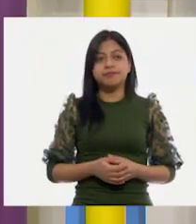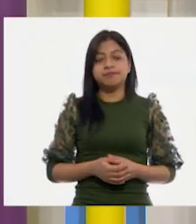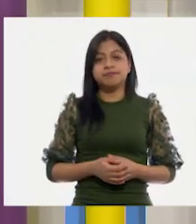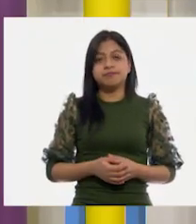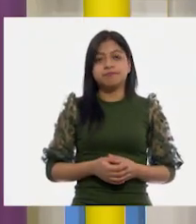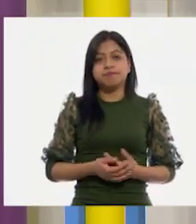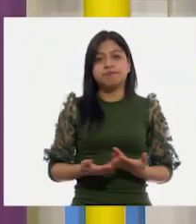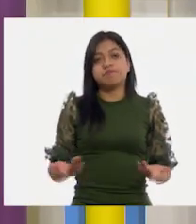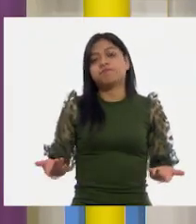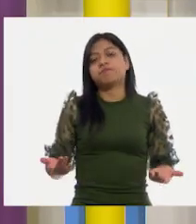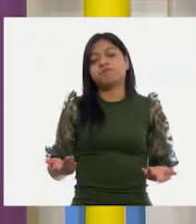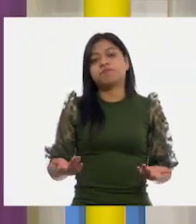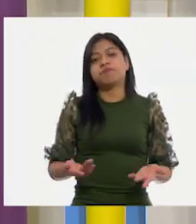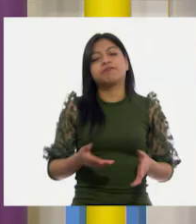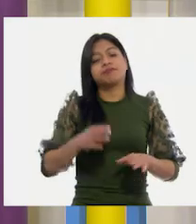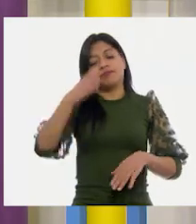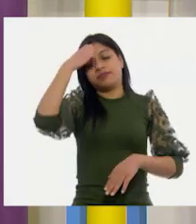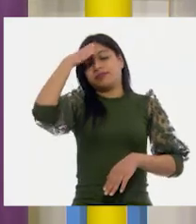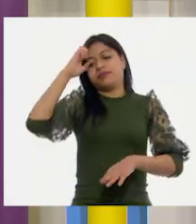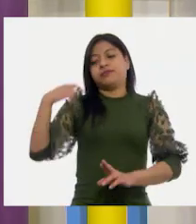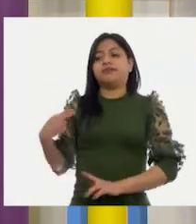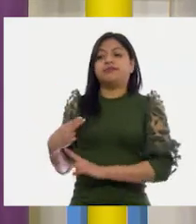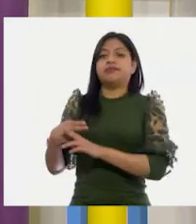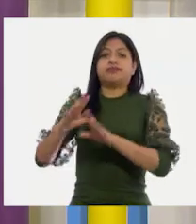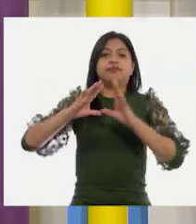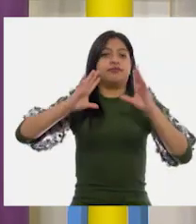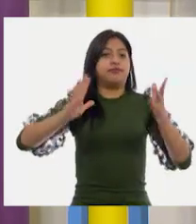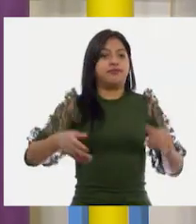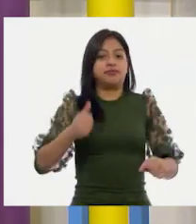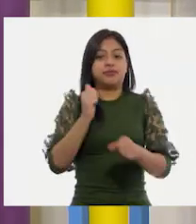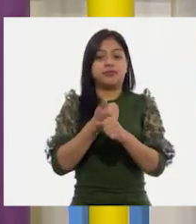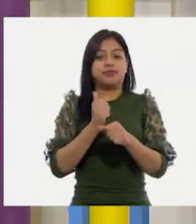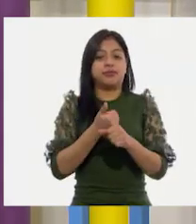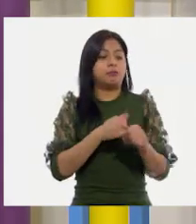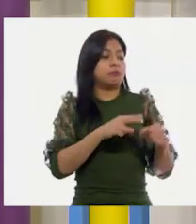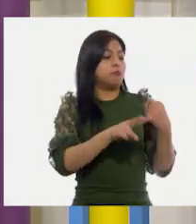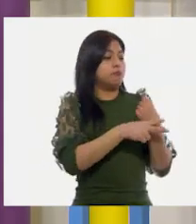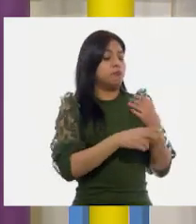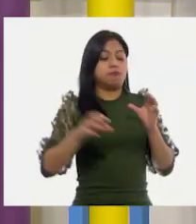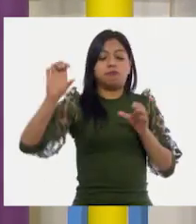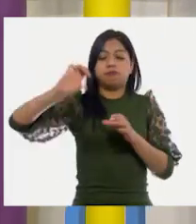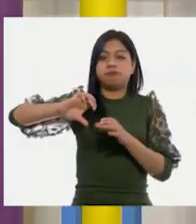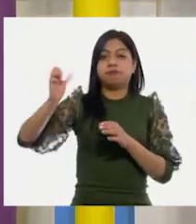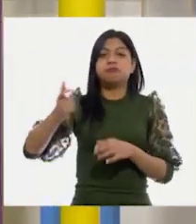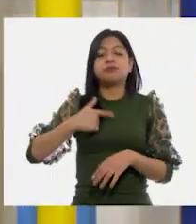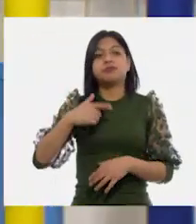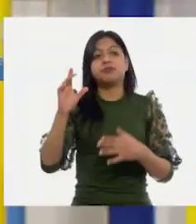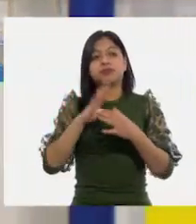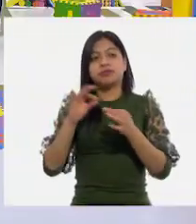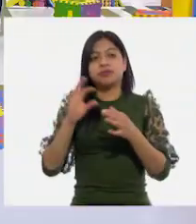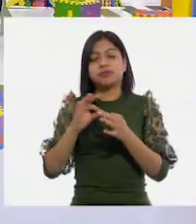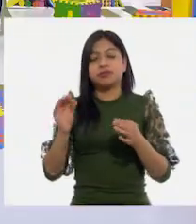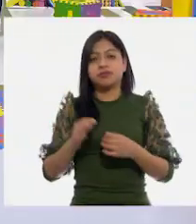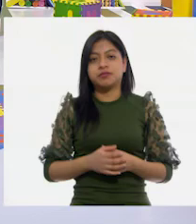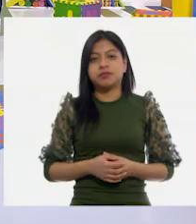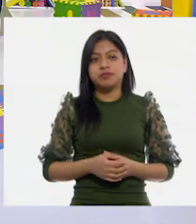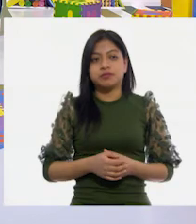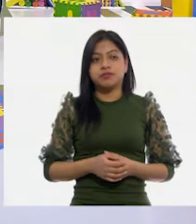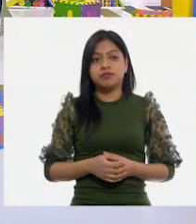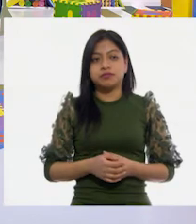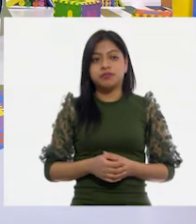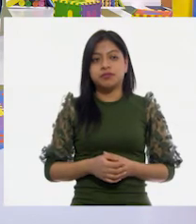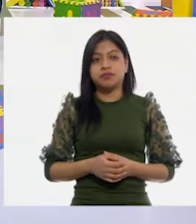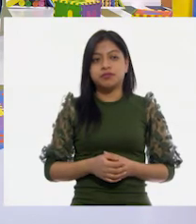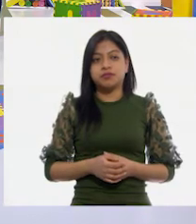yo creo que con la experiencia previa que ya tenemos llenando botellas con vasos, puedo decir que lo intentemos con